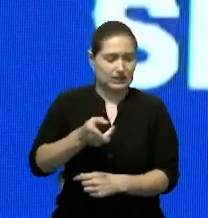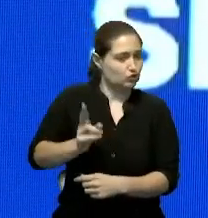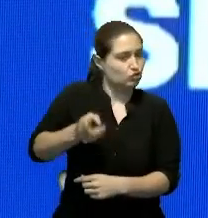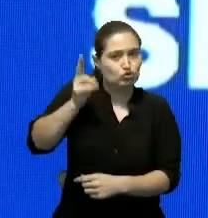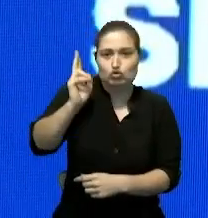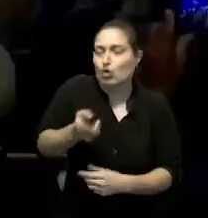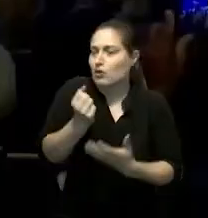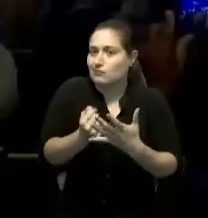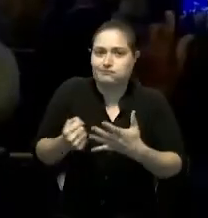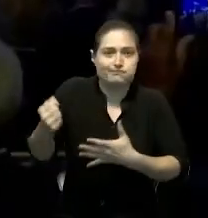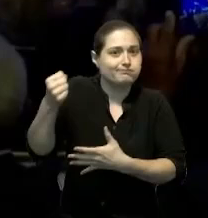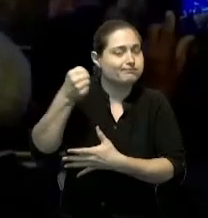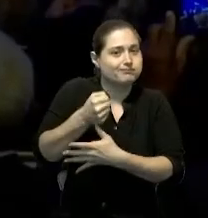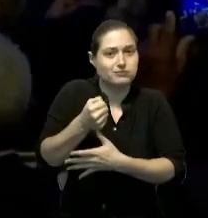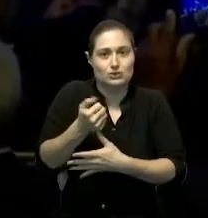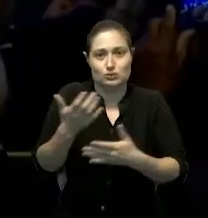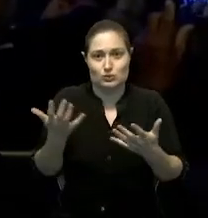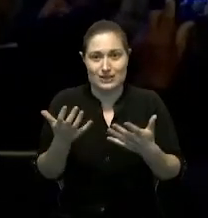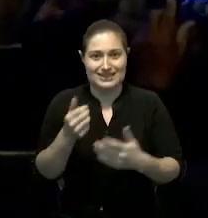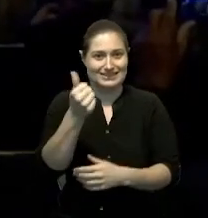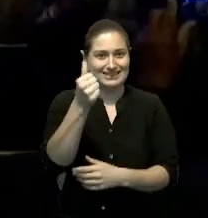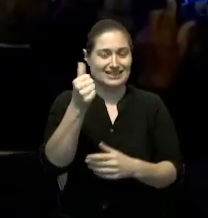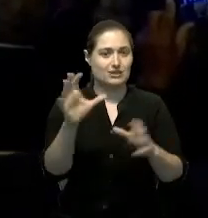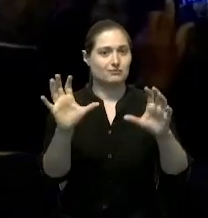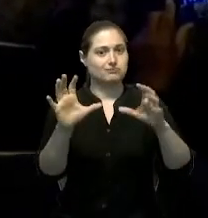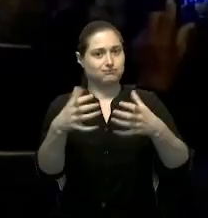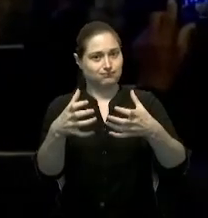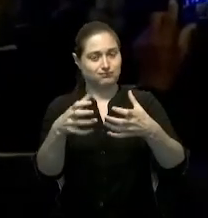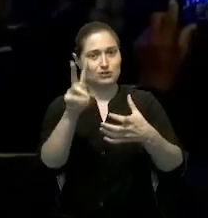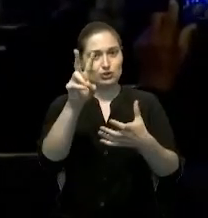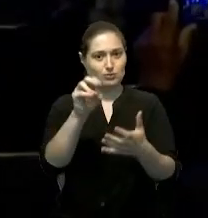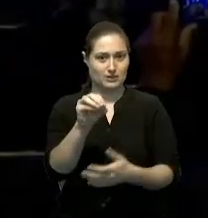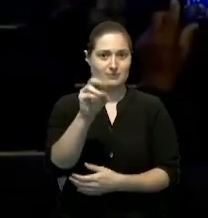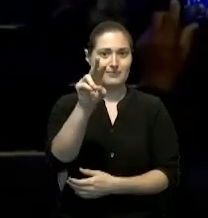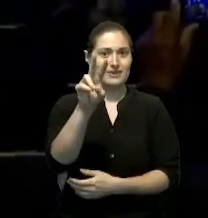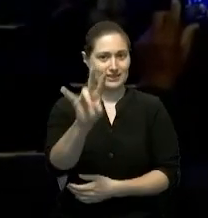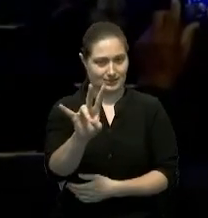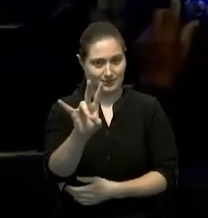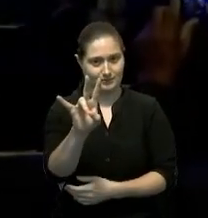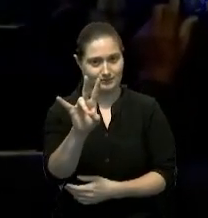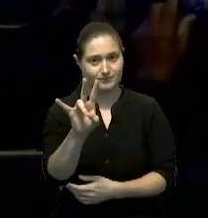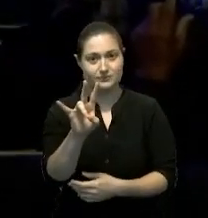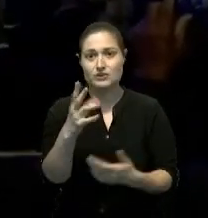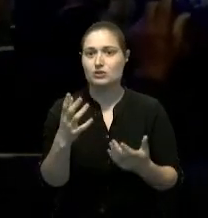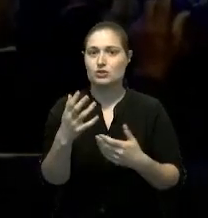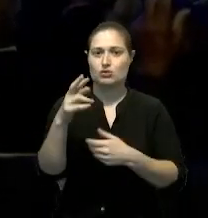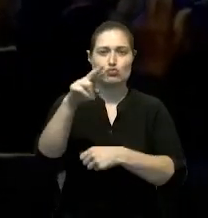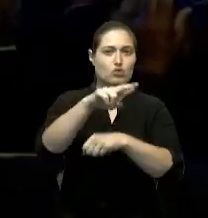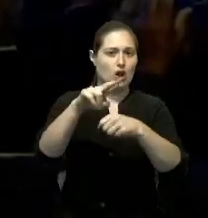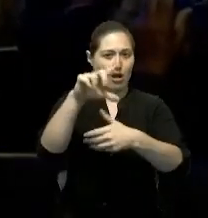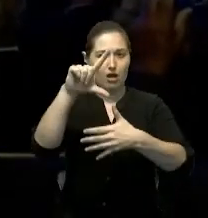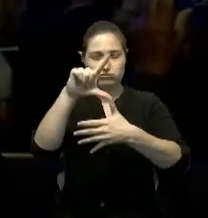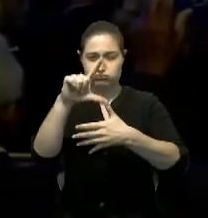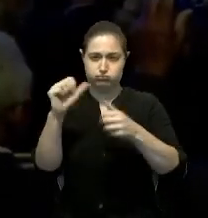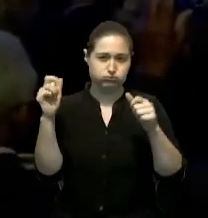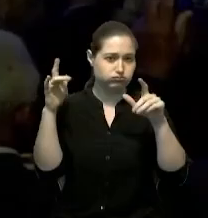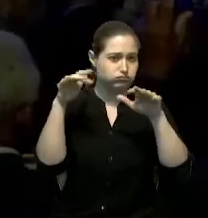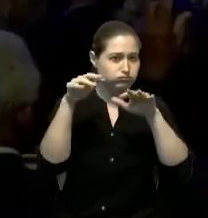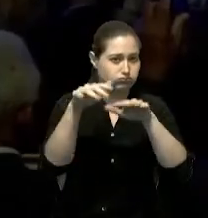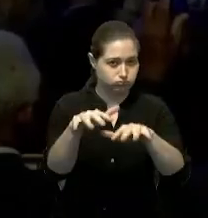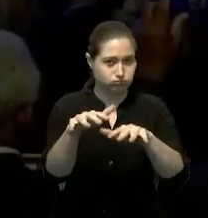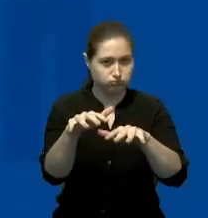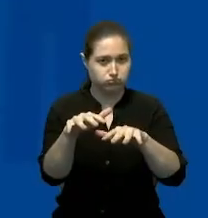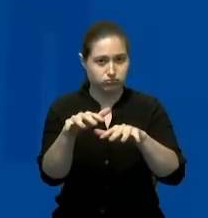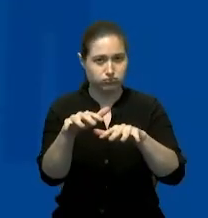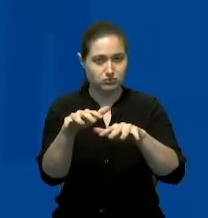la sede de la décimo cumbre de las Américas en el 2027. El cónclave regional más importante para los países del hemisferio